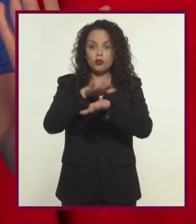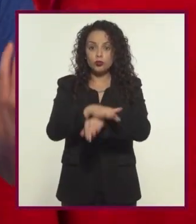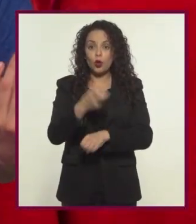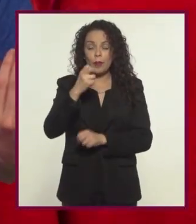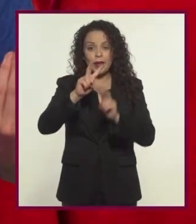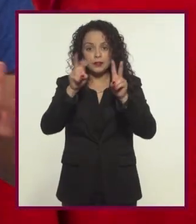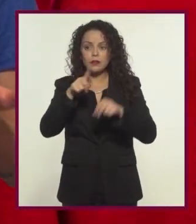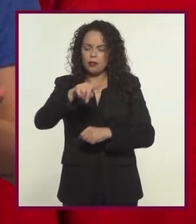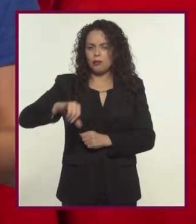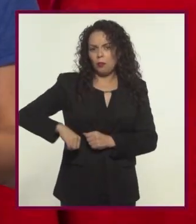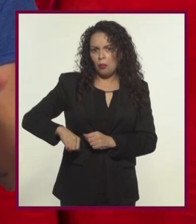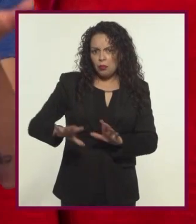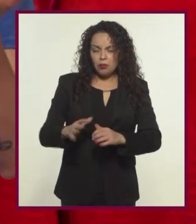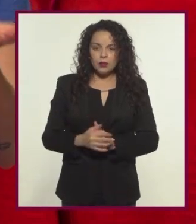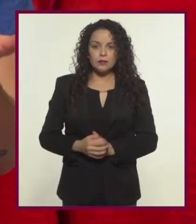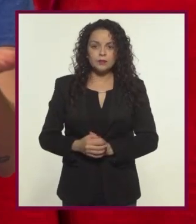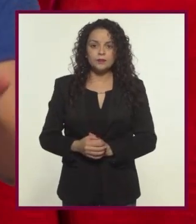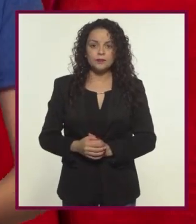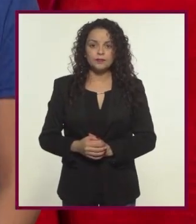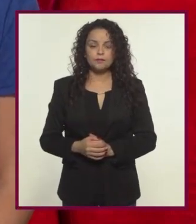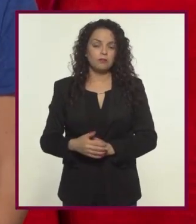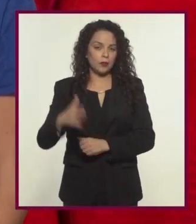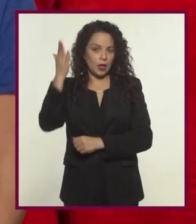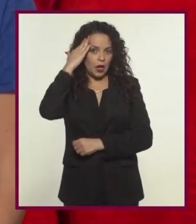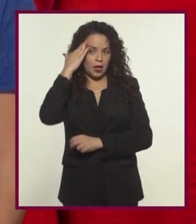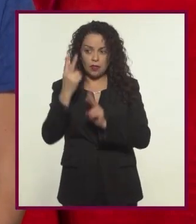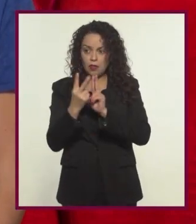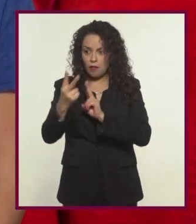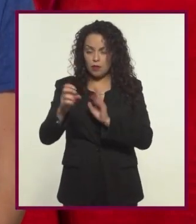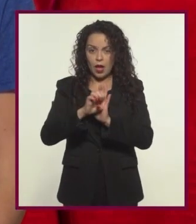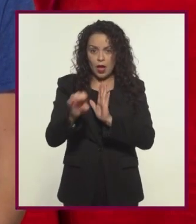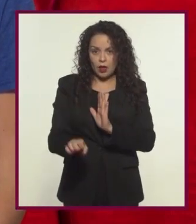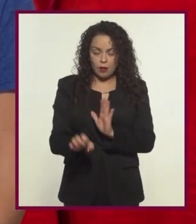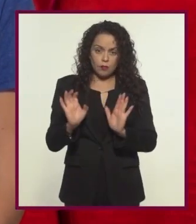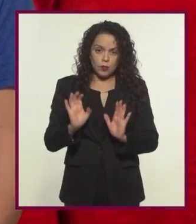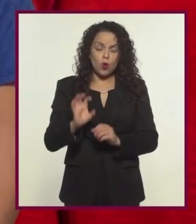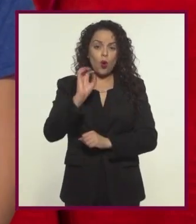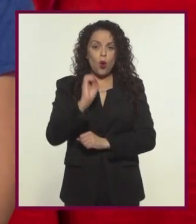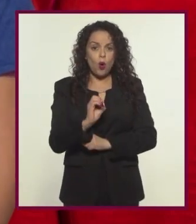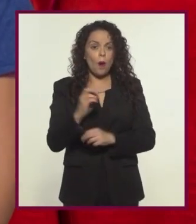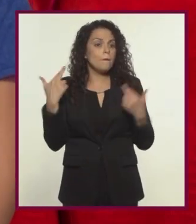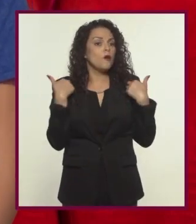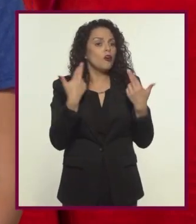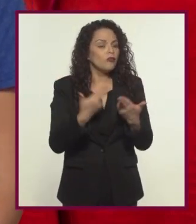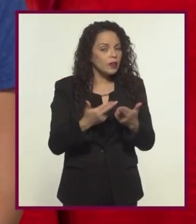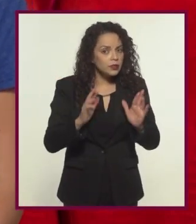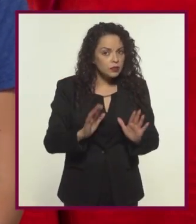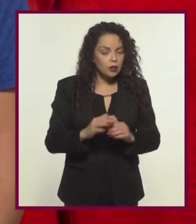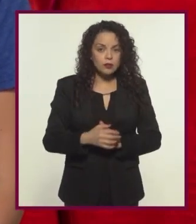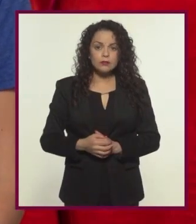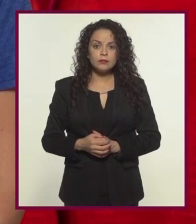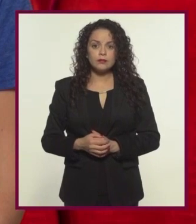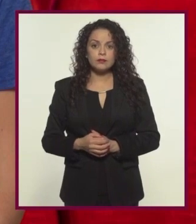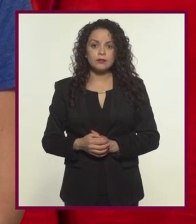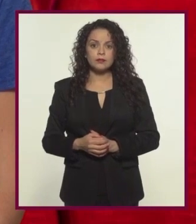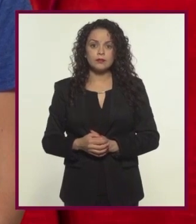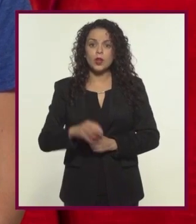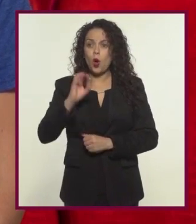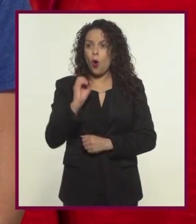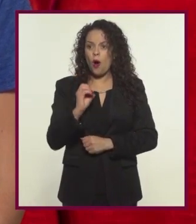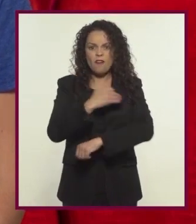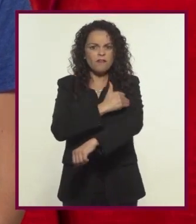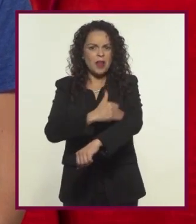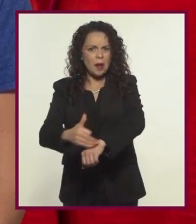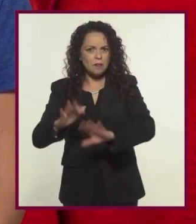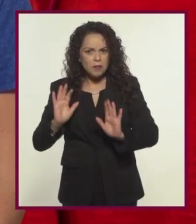pueda dar más información sobre el tema que les interesa El líder de vecinos si se trata de un problema en su barrio o un profesor si es un